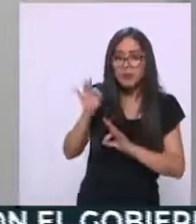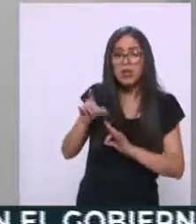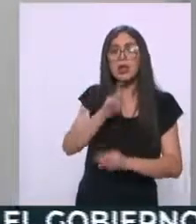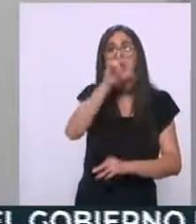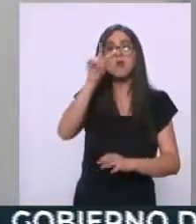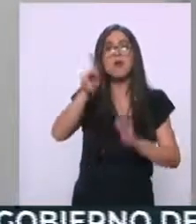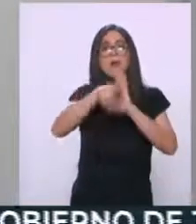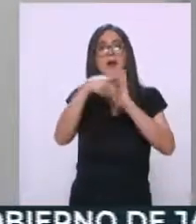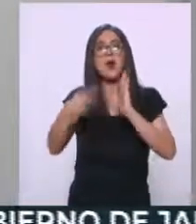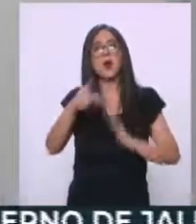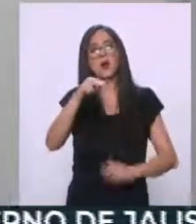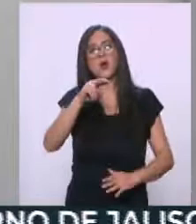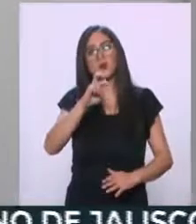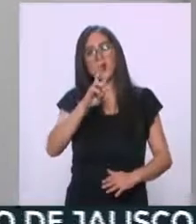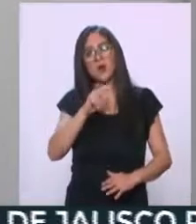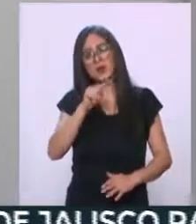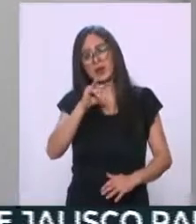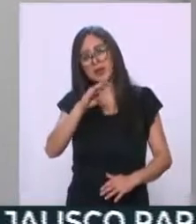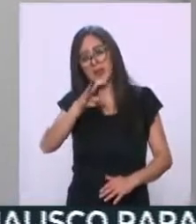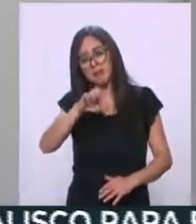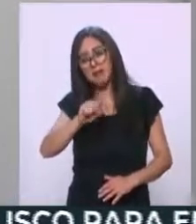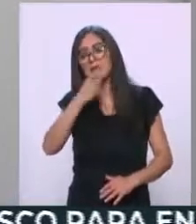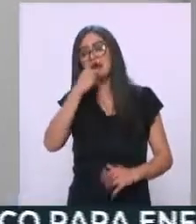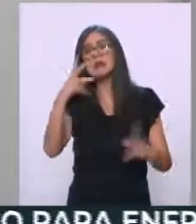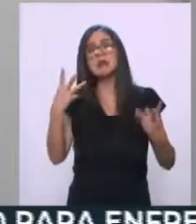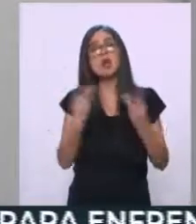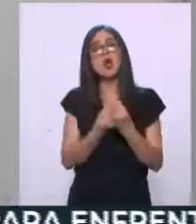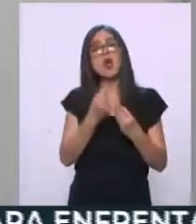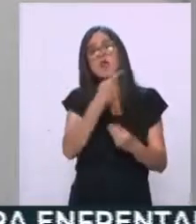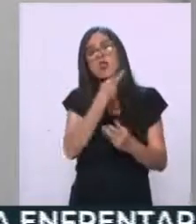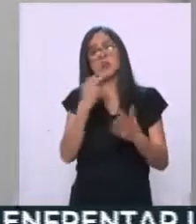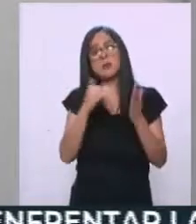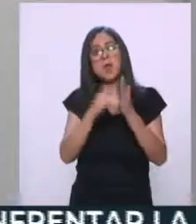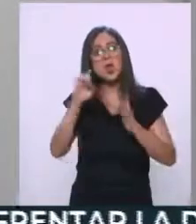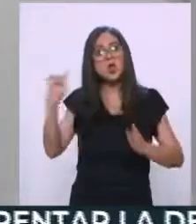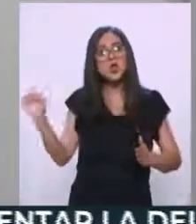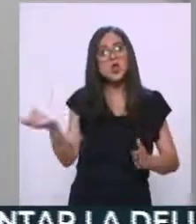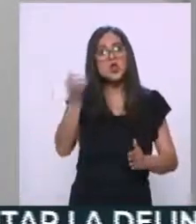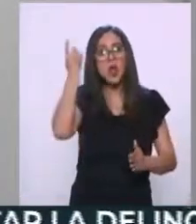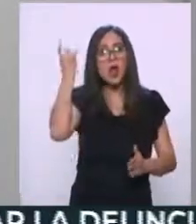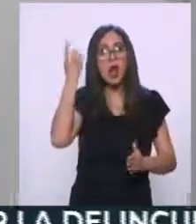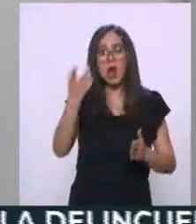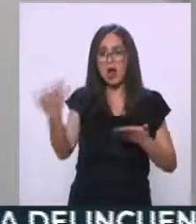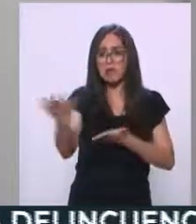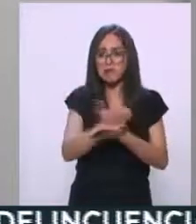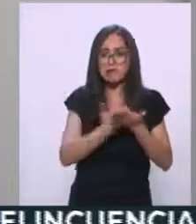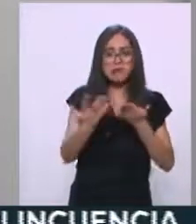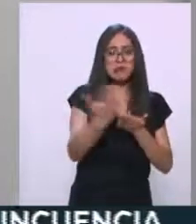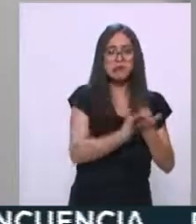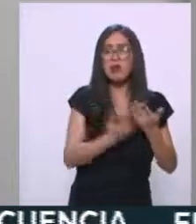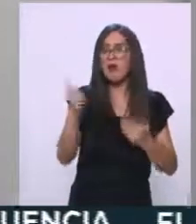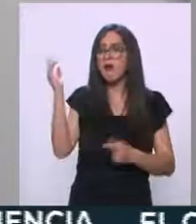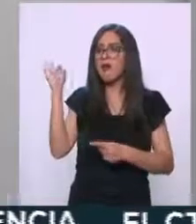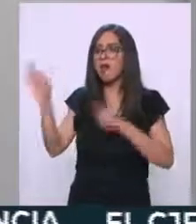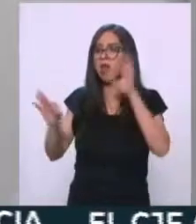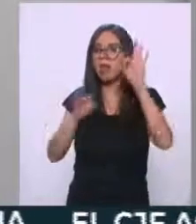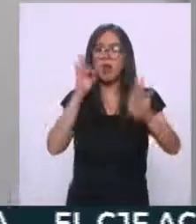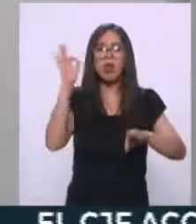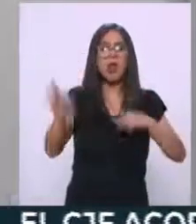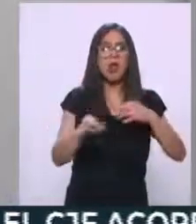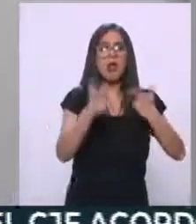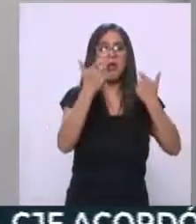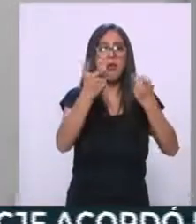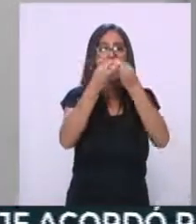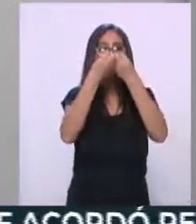York Times dice que probablemente se juntaron 100 mil dólares en bitcoins en lo que duró esta estafa. Y dinero que no se va a poder